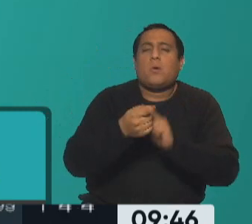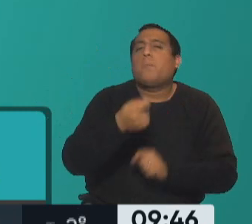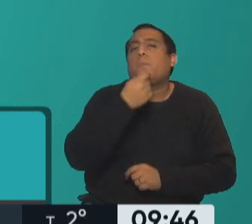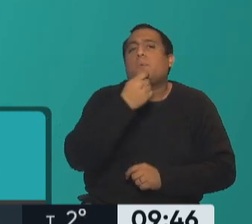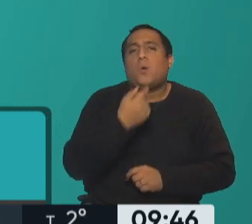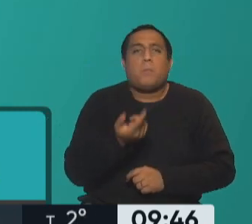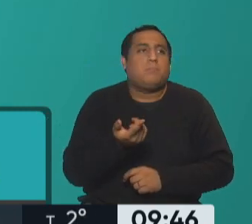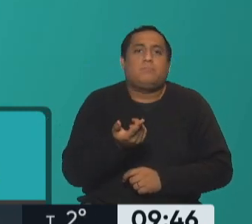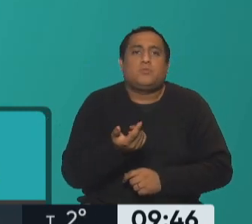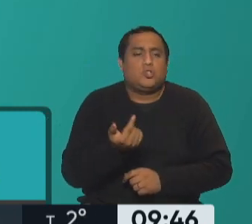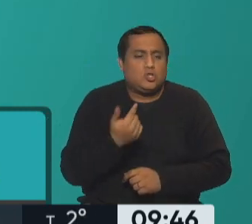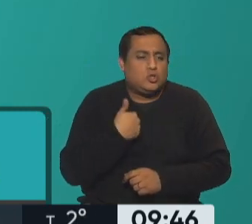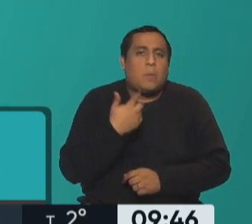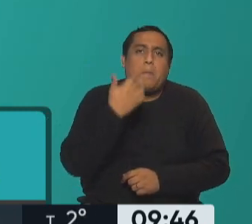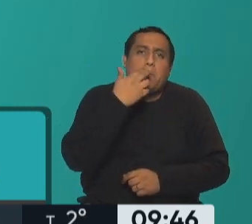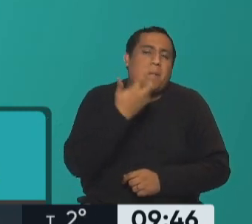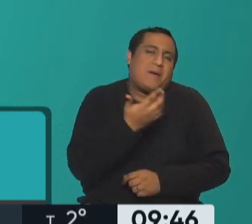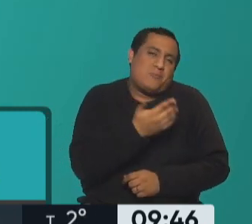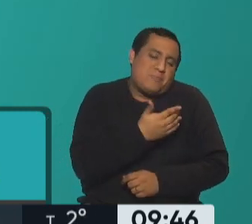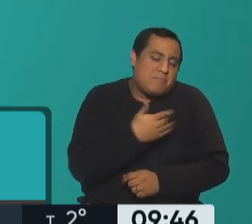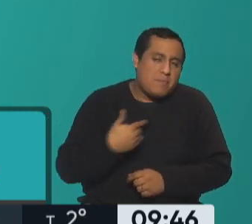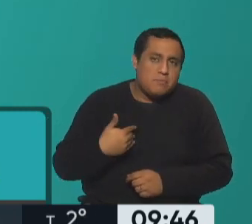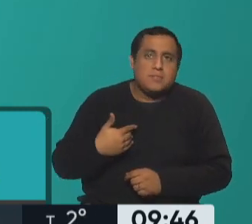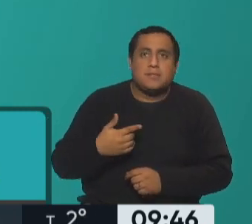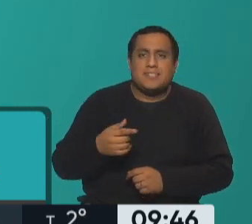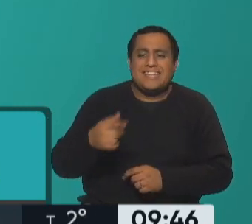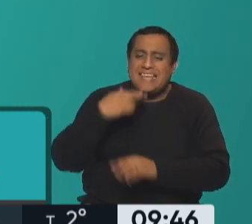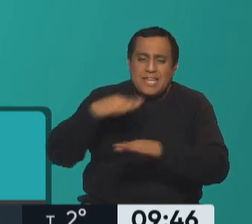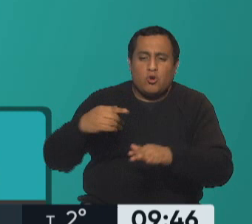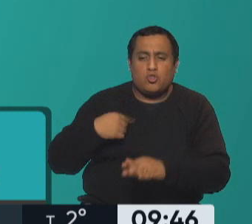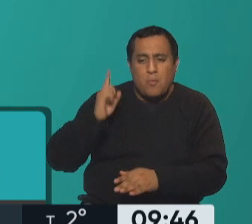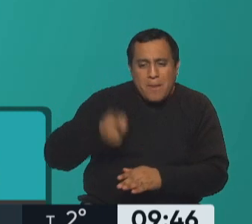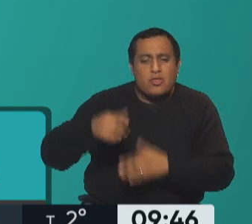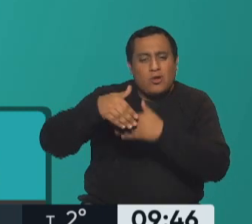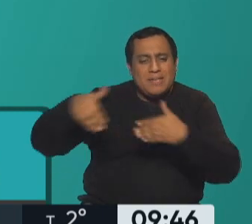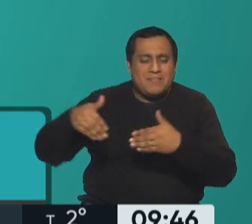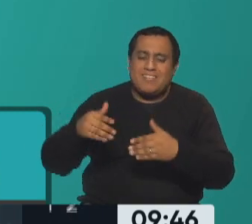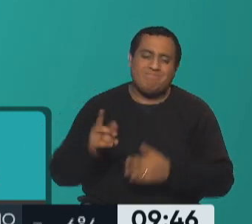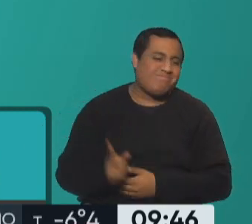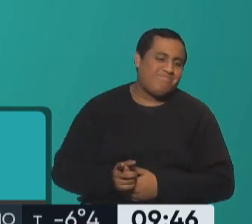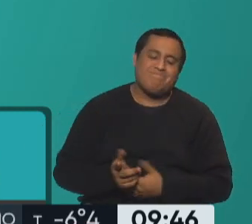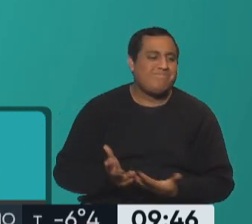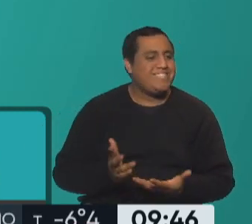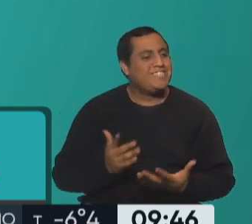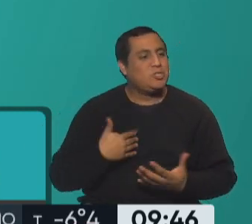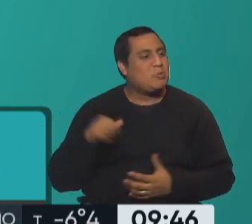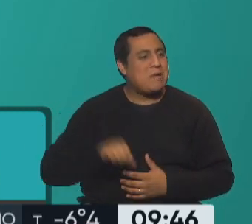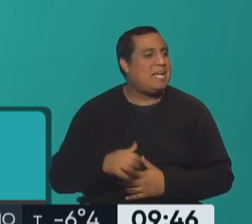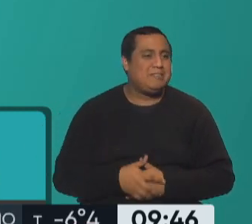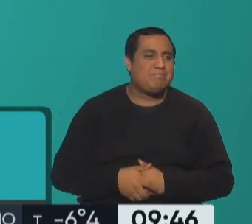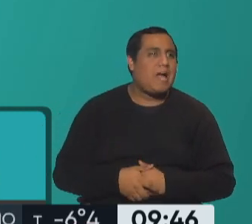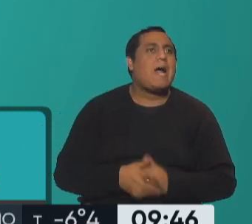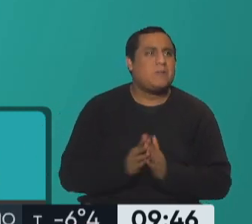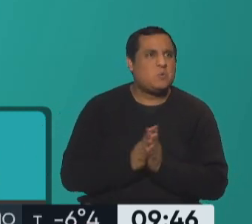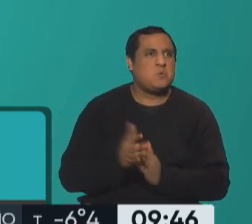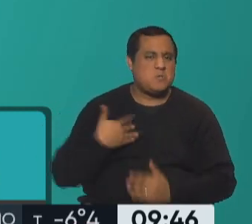padre porque no sé poner límites, entonces, como no sé poner límites, genero el miedo como una herramienta que me salva de esa falta de